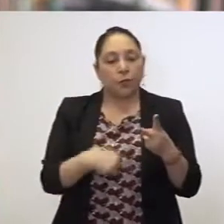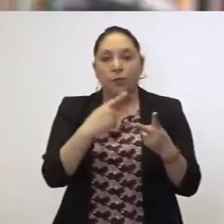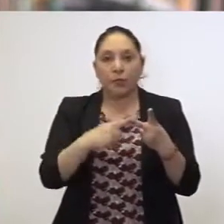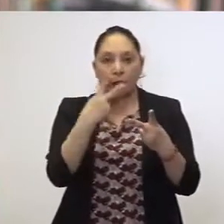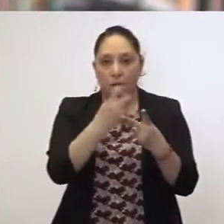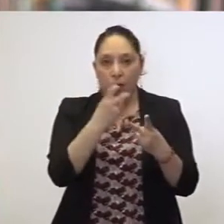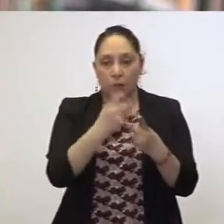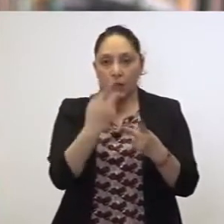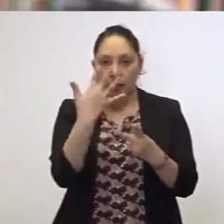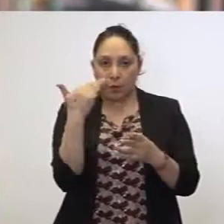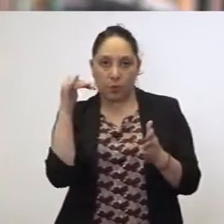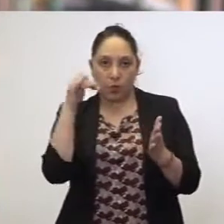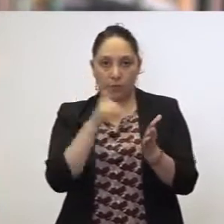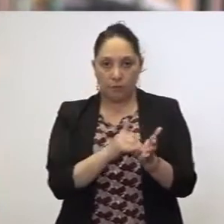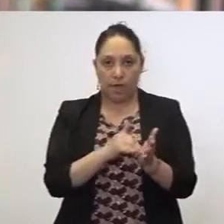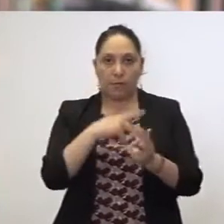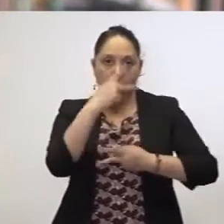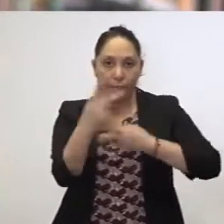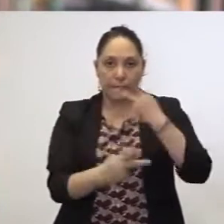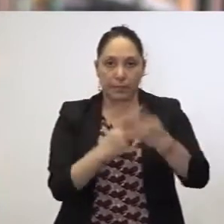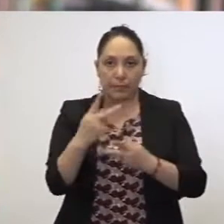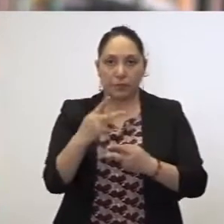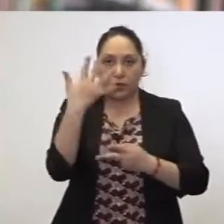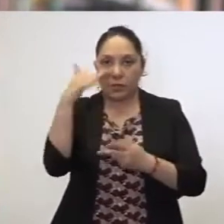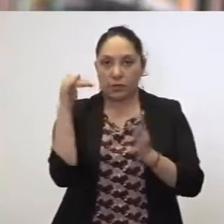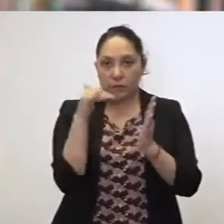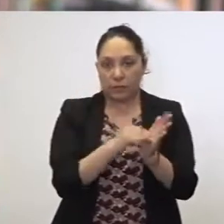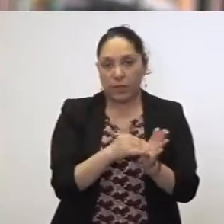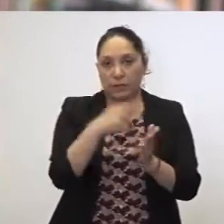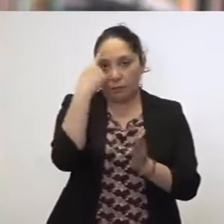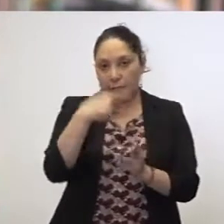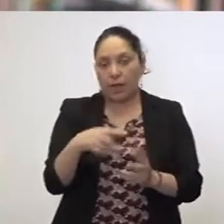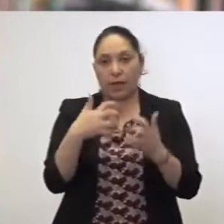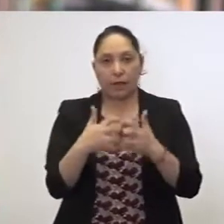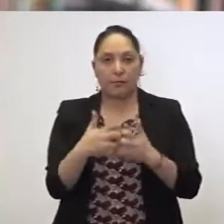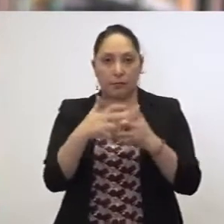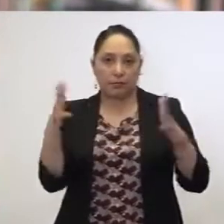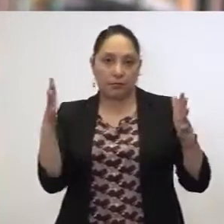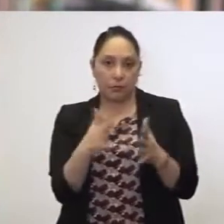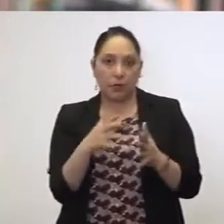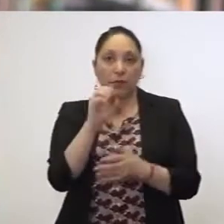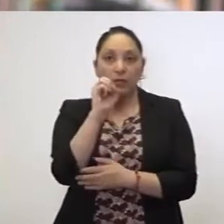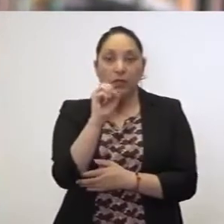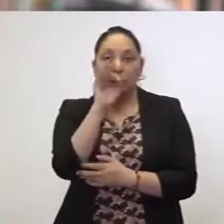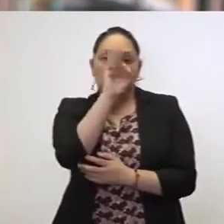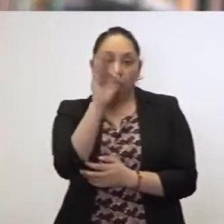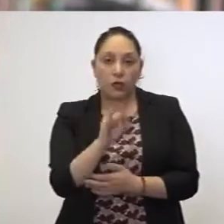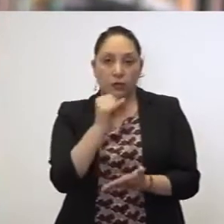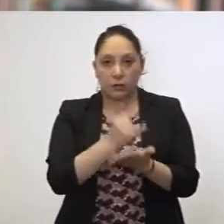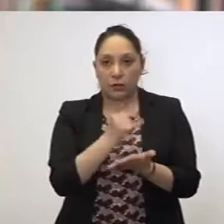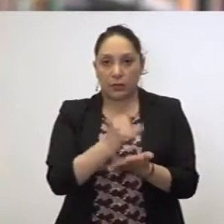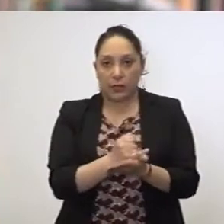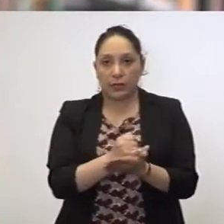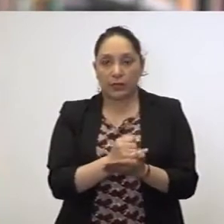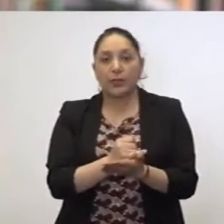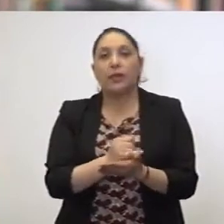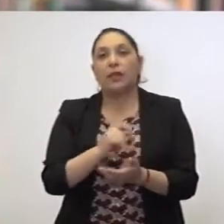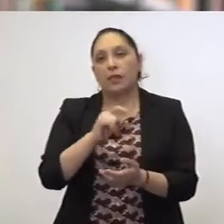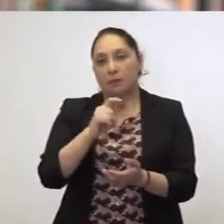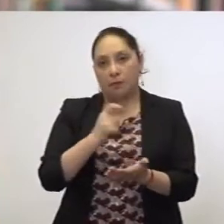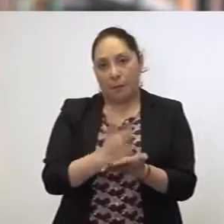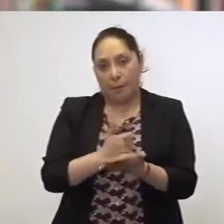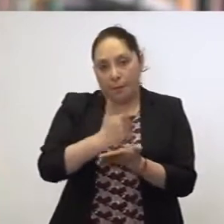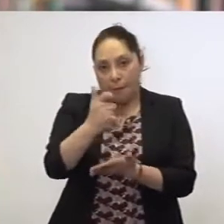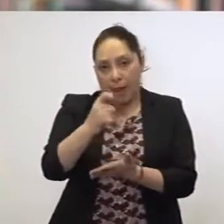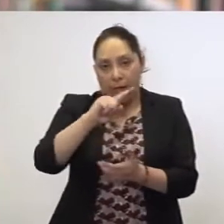50 mil créditos de 10 mil pesos a microempresarios, con 0% de interés y el primer pago en cuatro